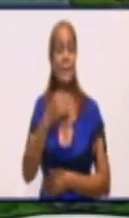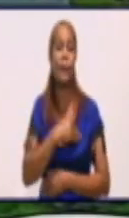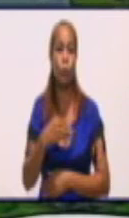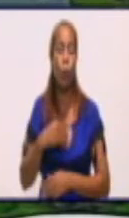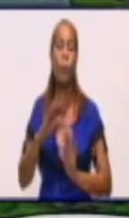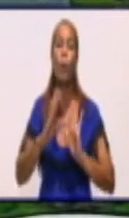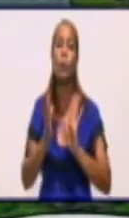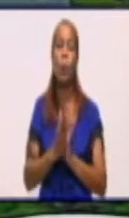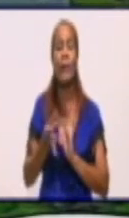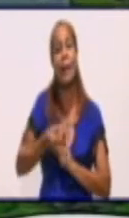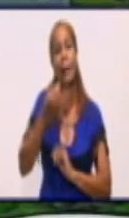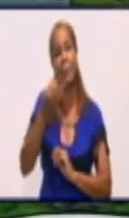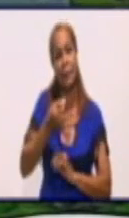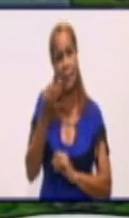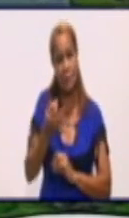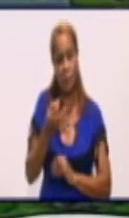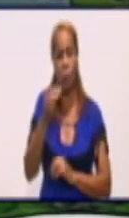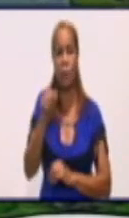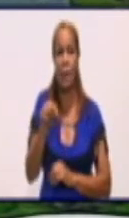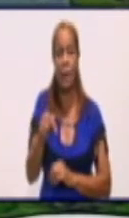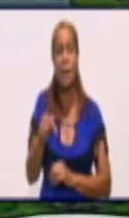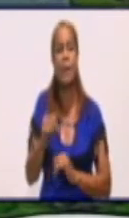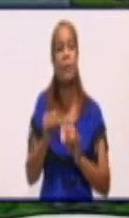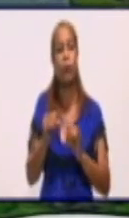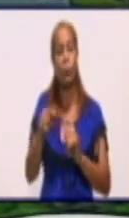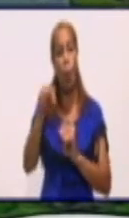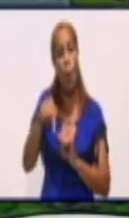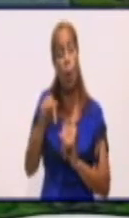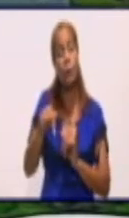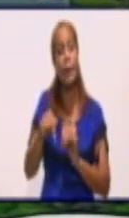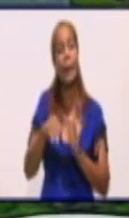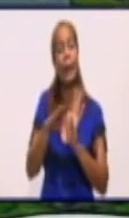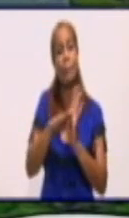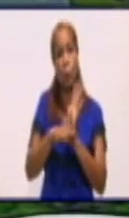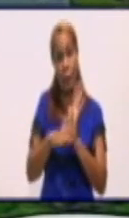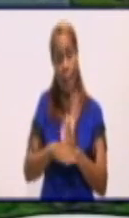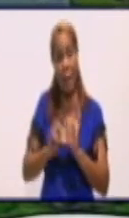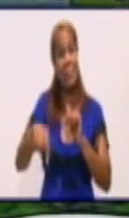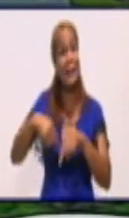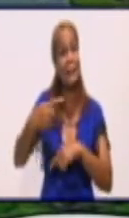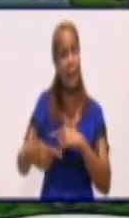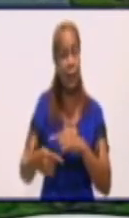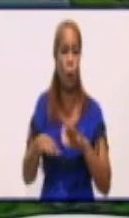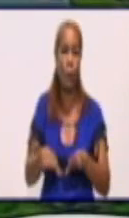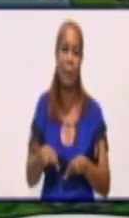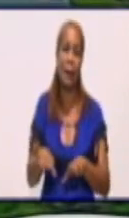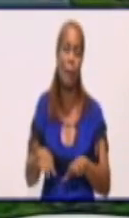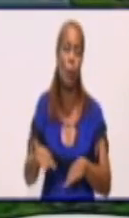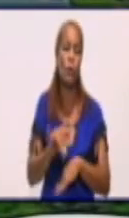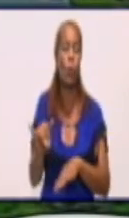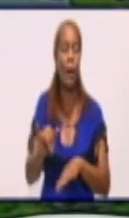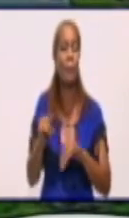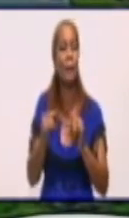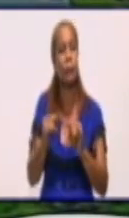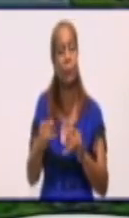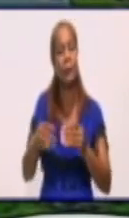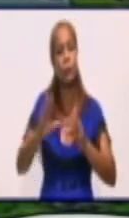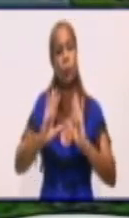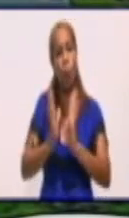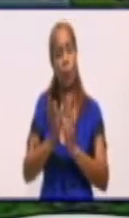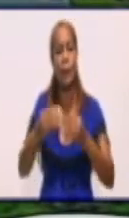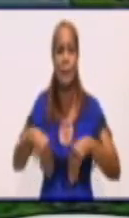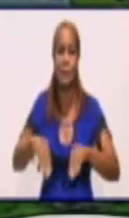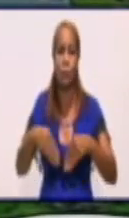explicación que acaba de ofrecer a nuestro programa. Le vamos a estar esperando mañana con los detalles de la situación epidemiológica que presenta la